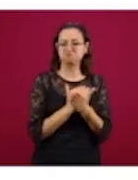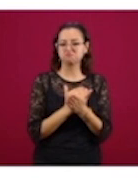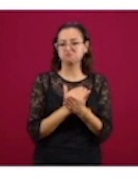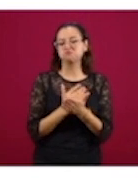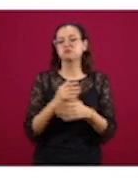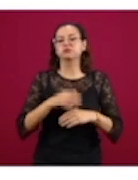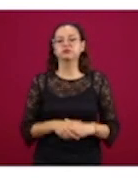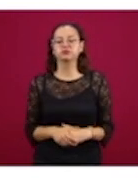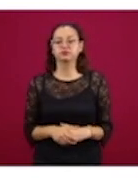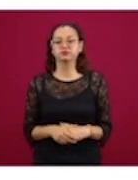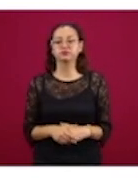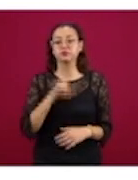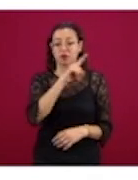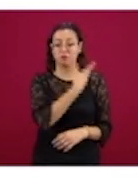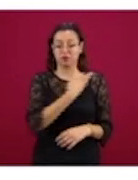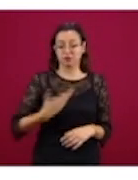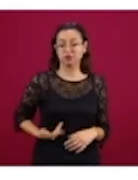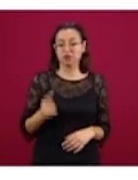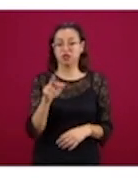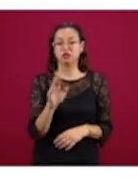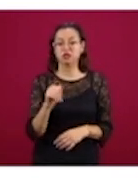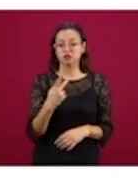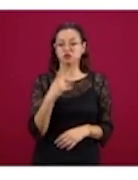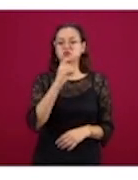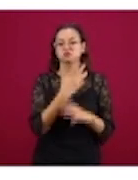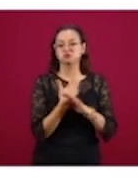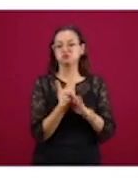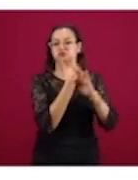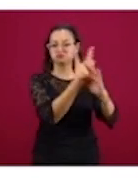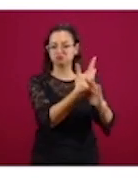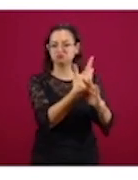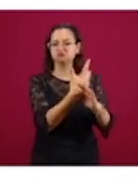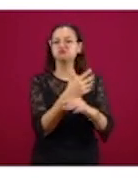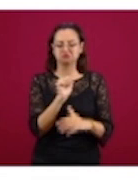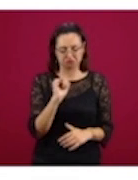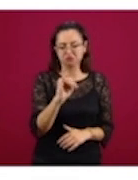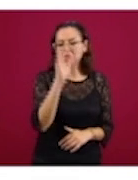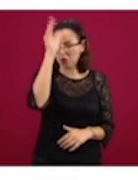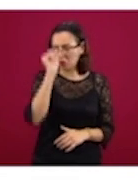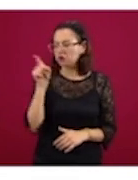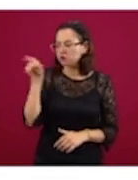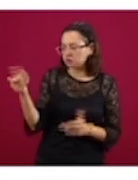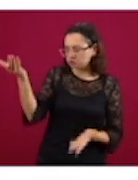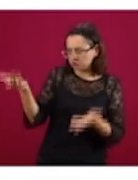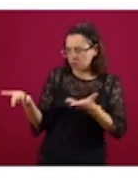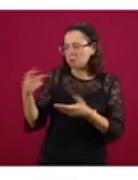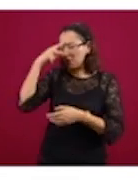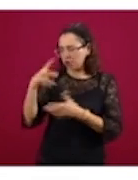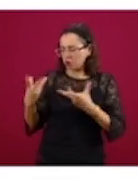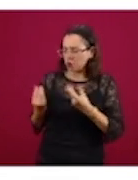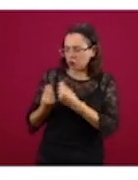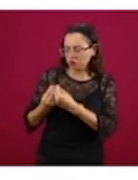entregar originalmente. El presidente Trump afirma que esta decisión se toma para compensar a México.